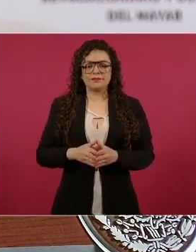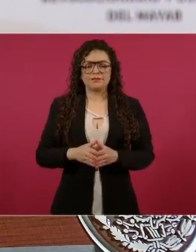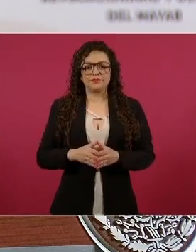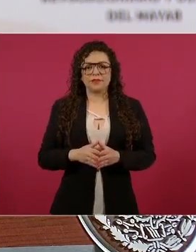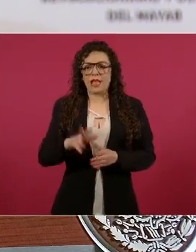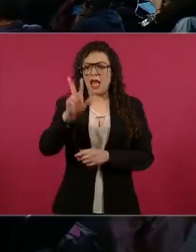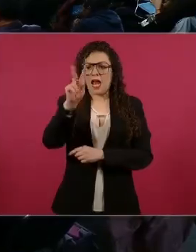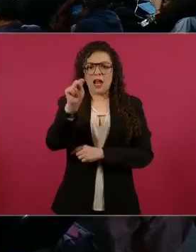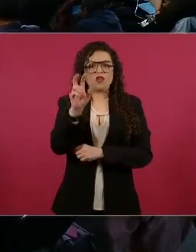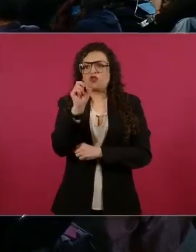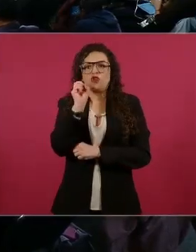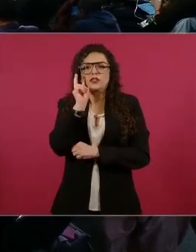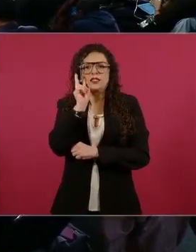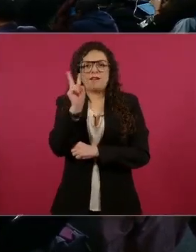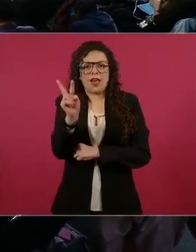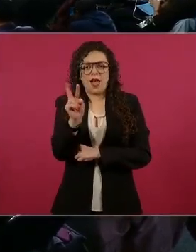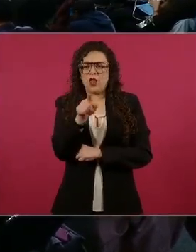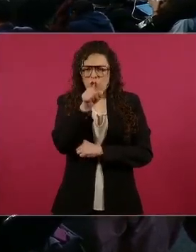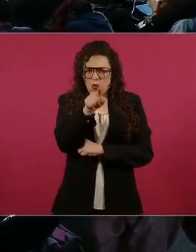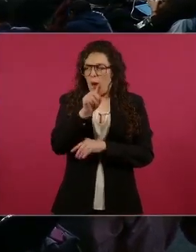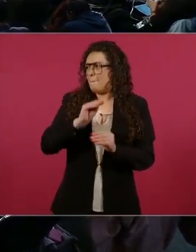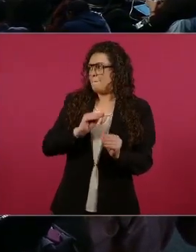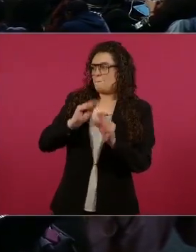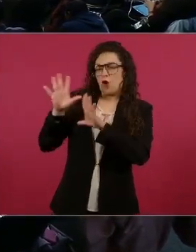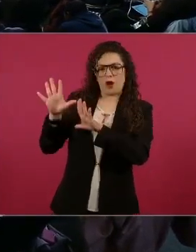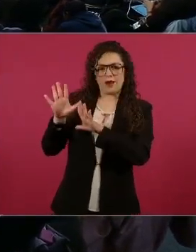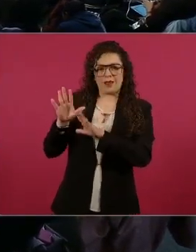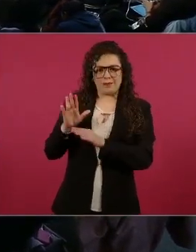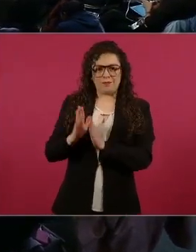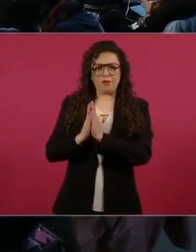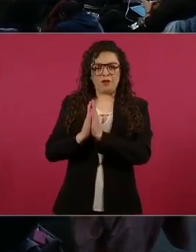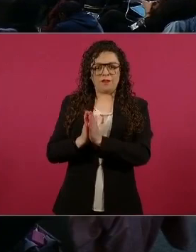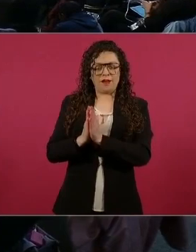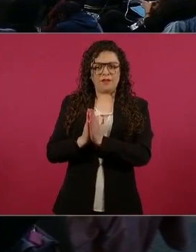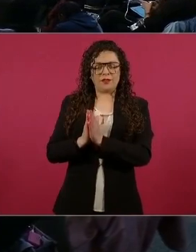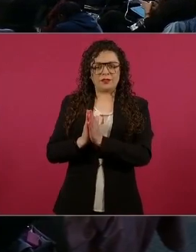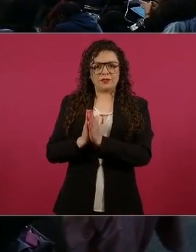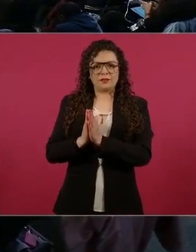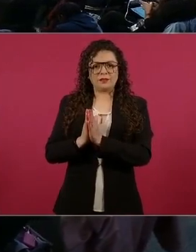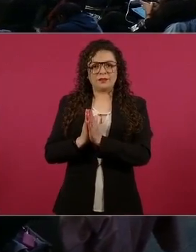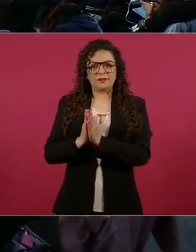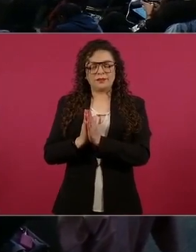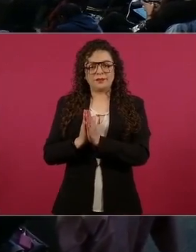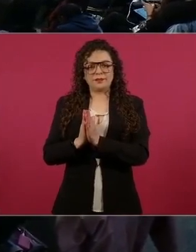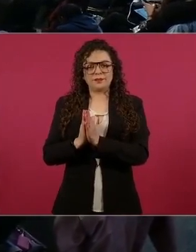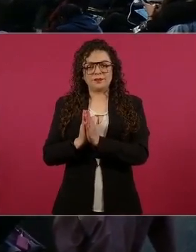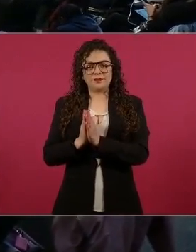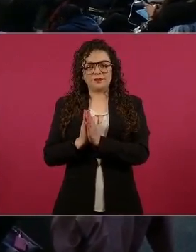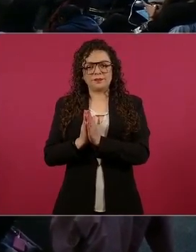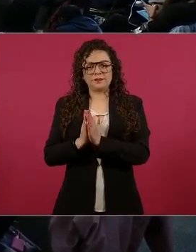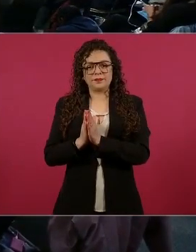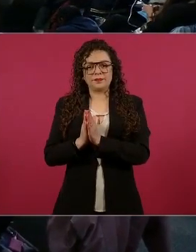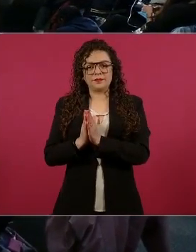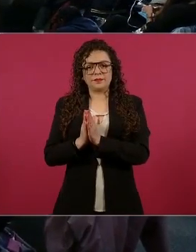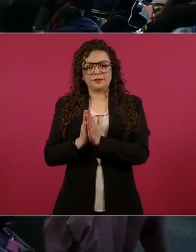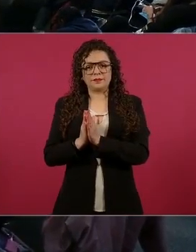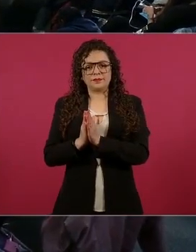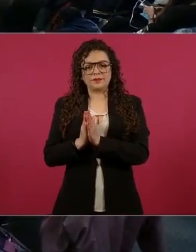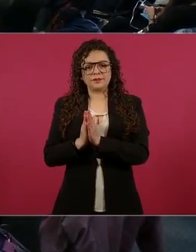los que consumen